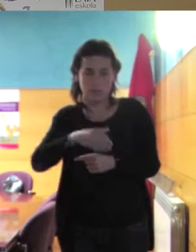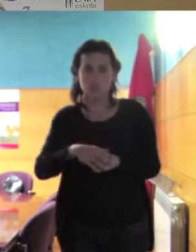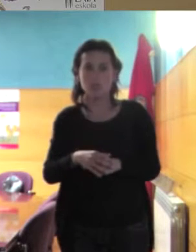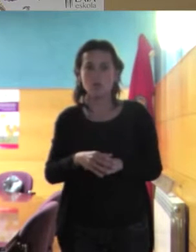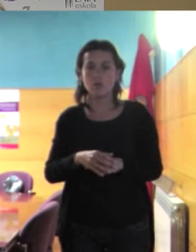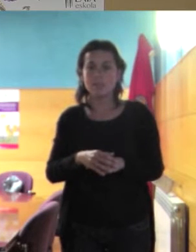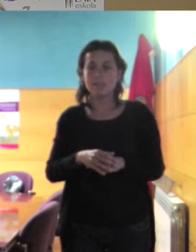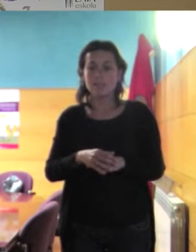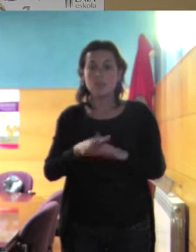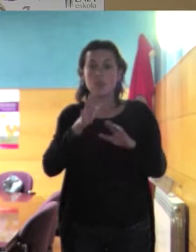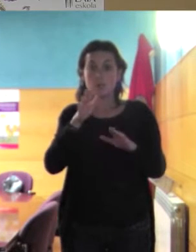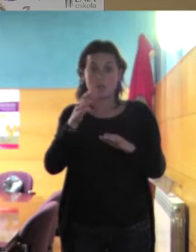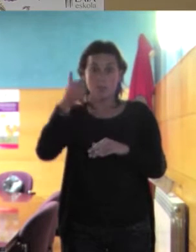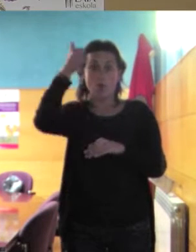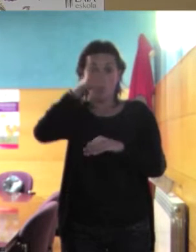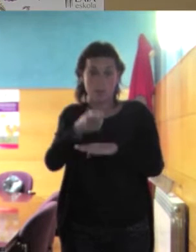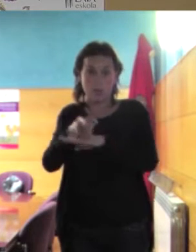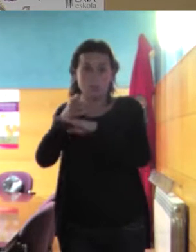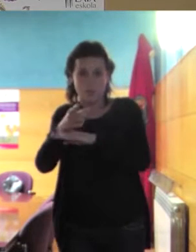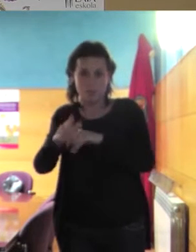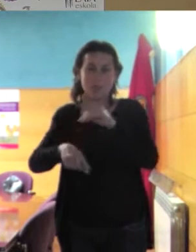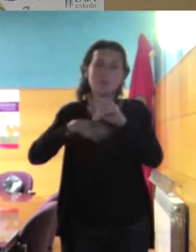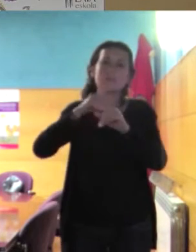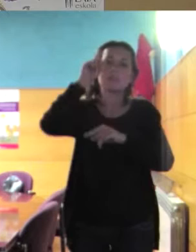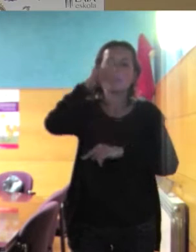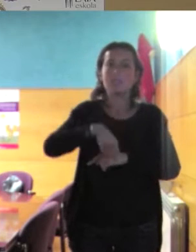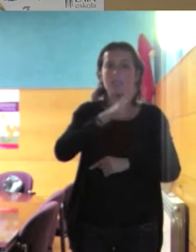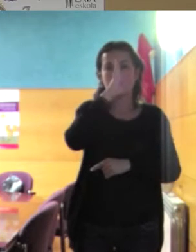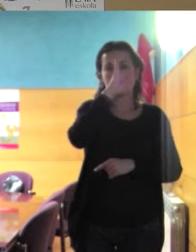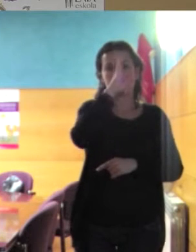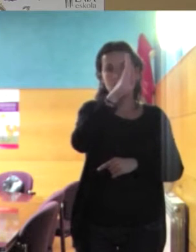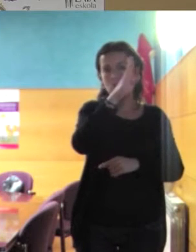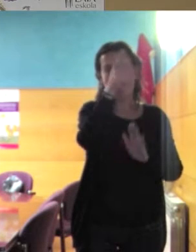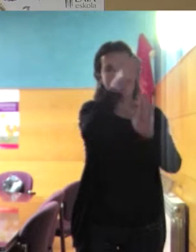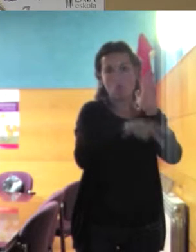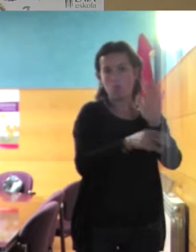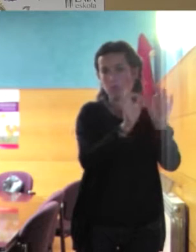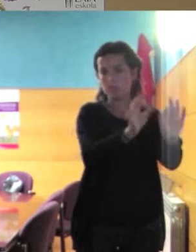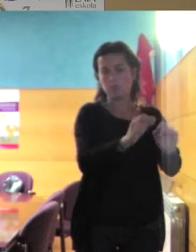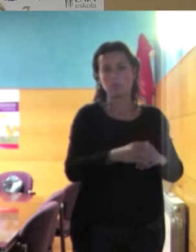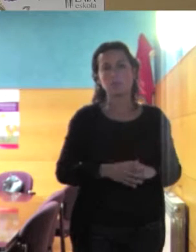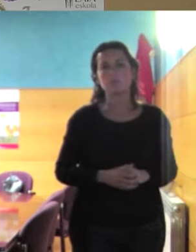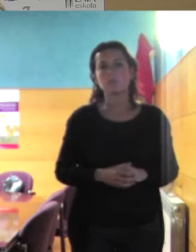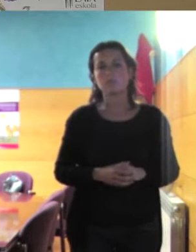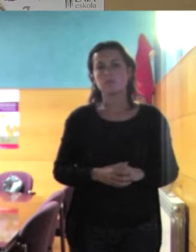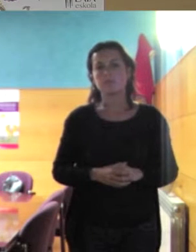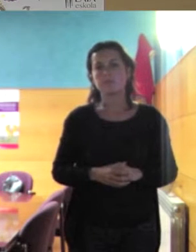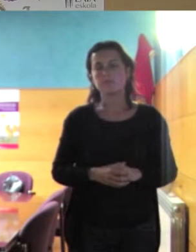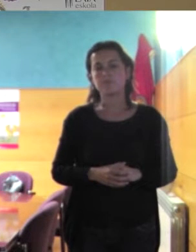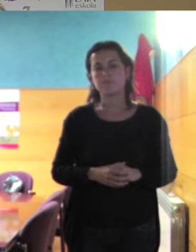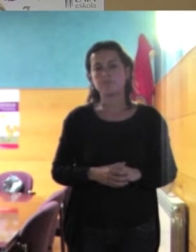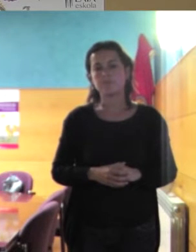heterosexualidad es la norma. Es la norma y digo dos cosas más.